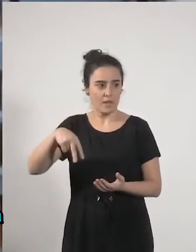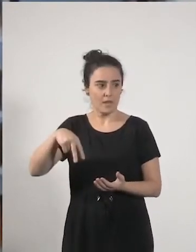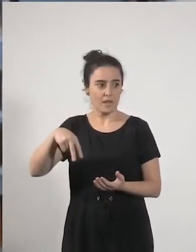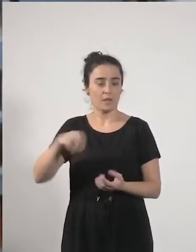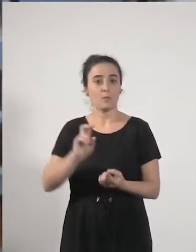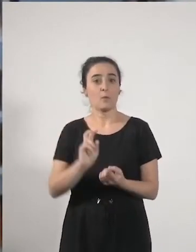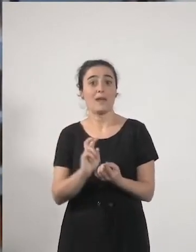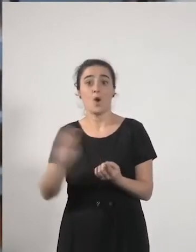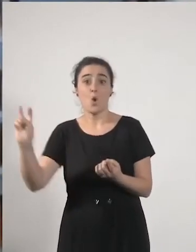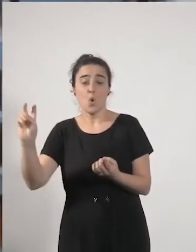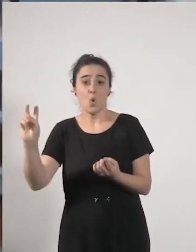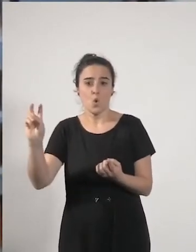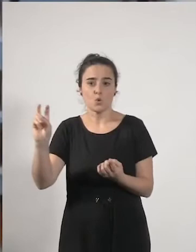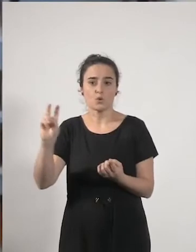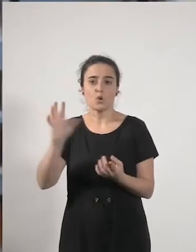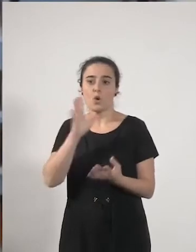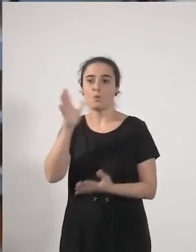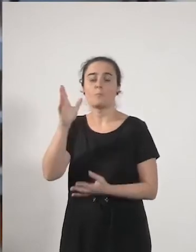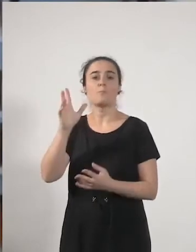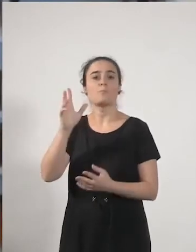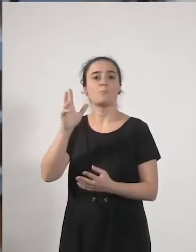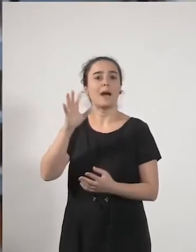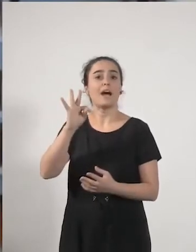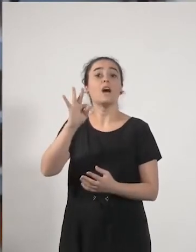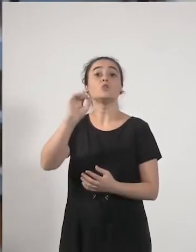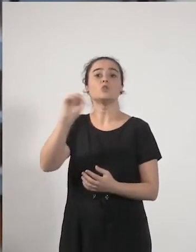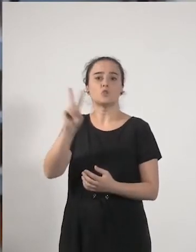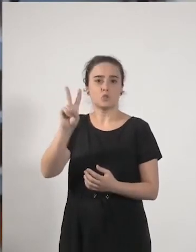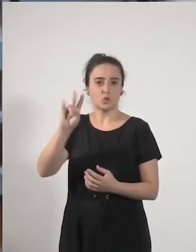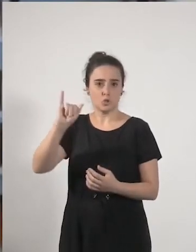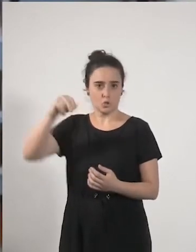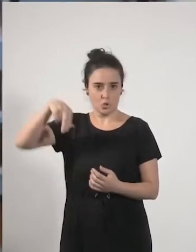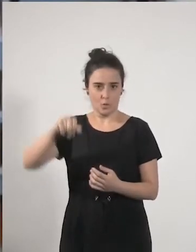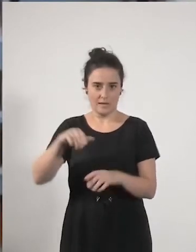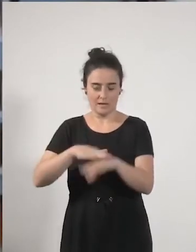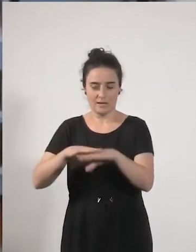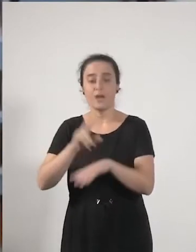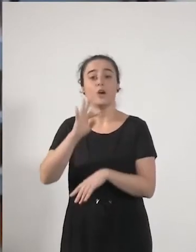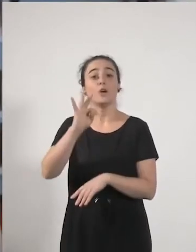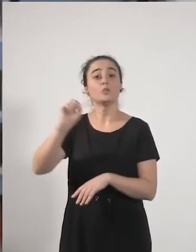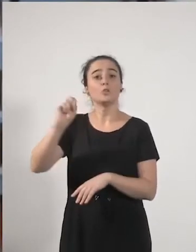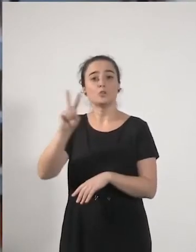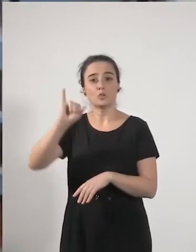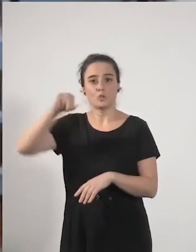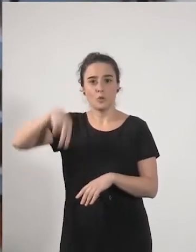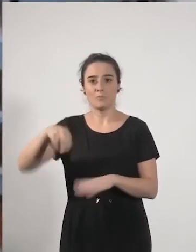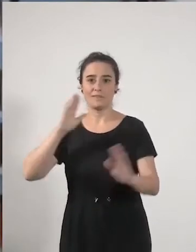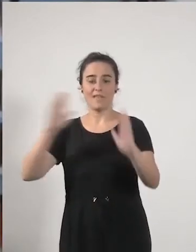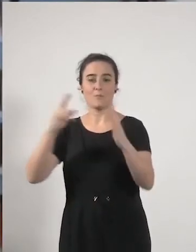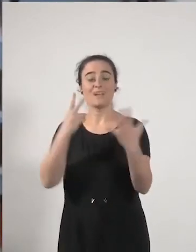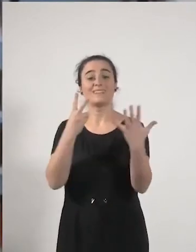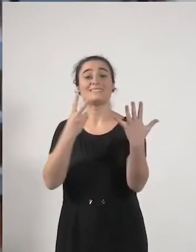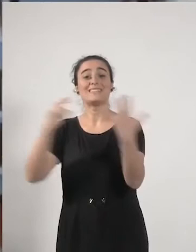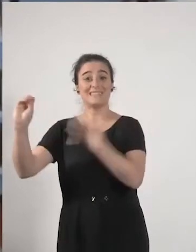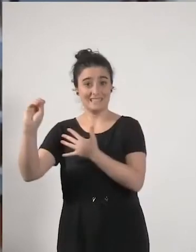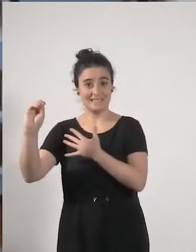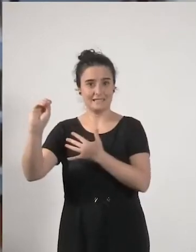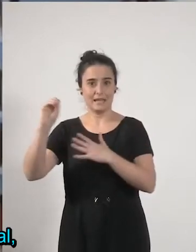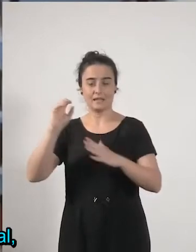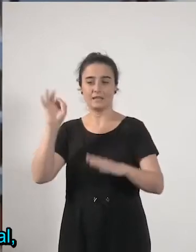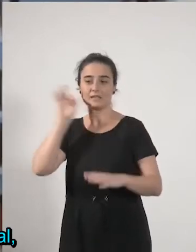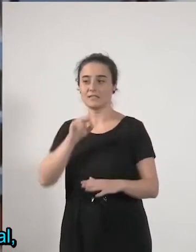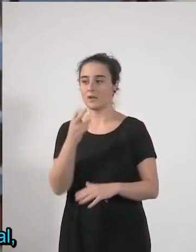cosas por el economista James Tobin en la década de los 70 si no me equivoco del siglo XX